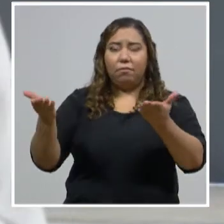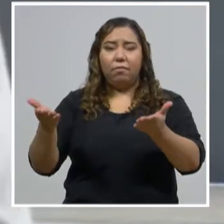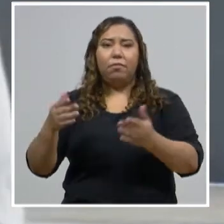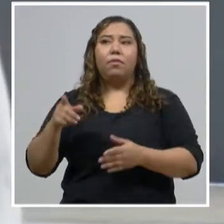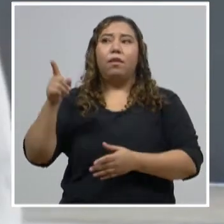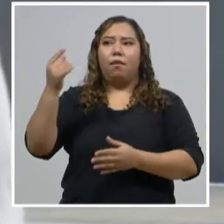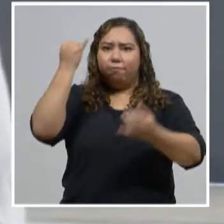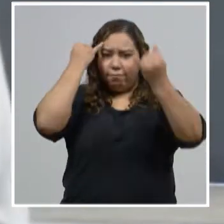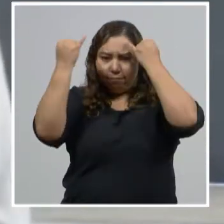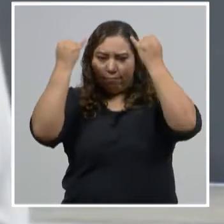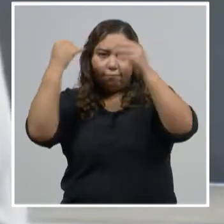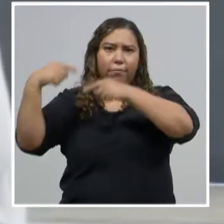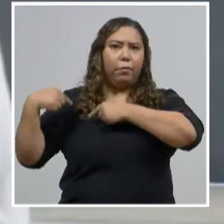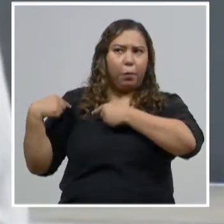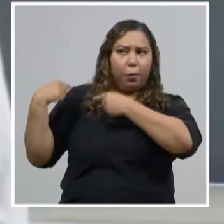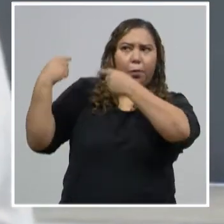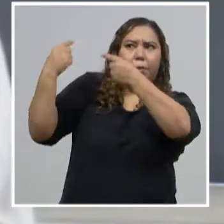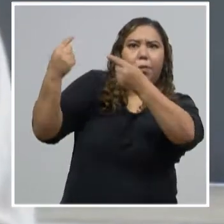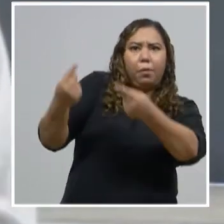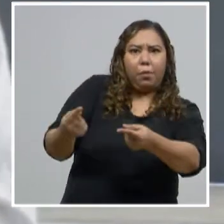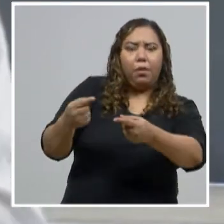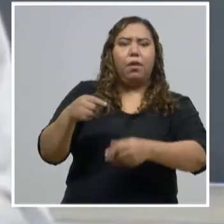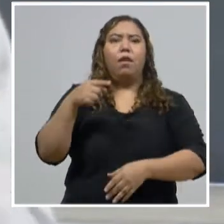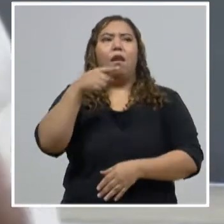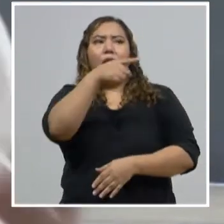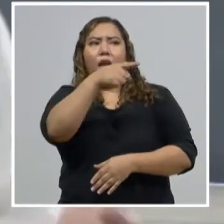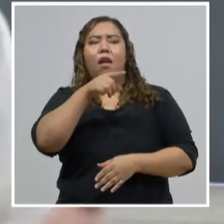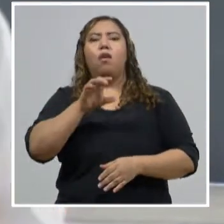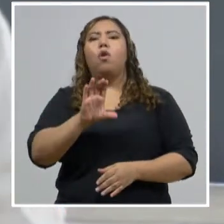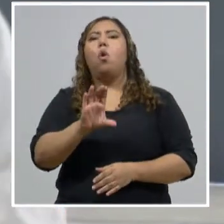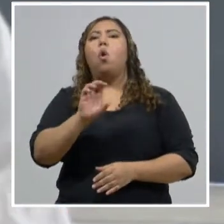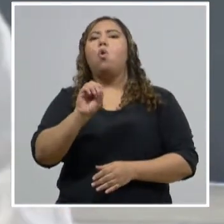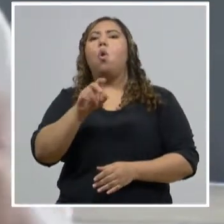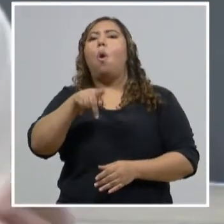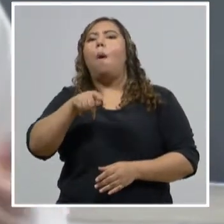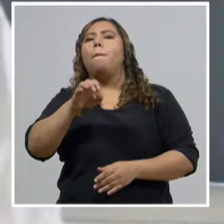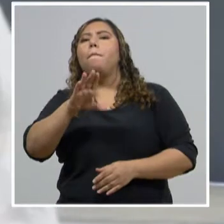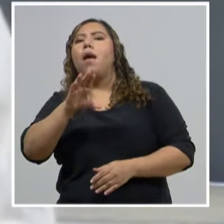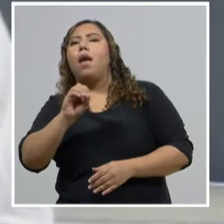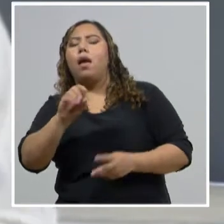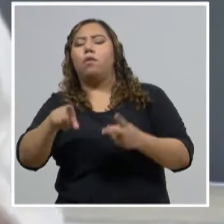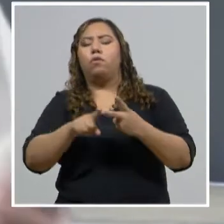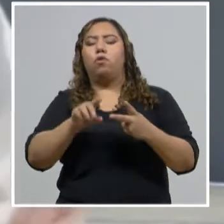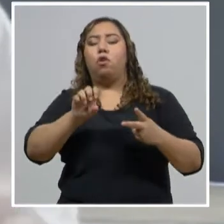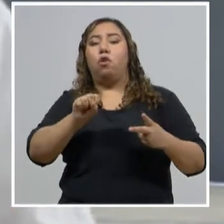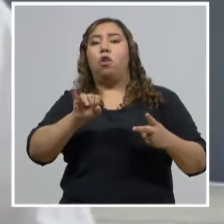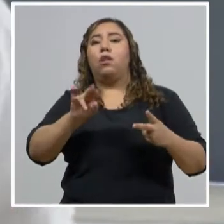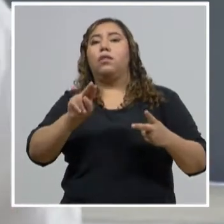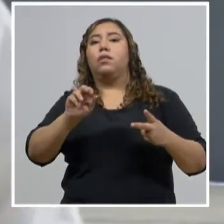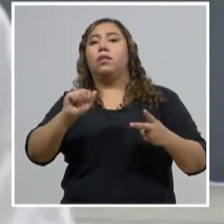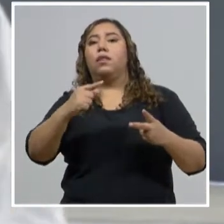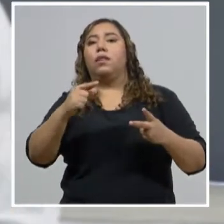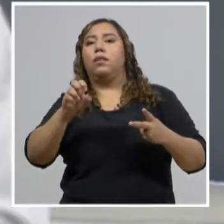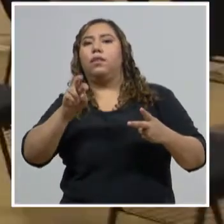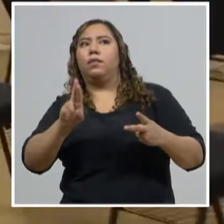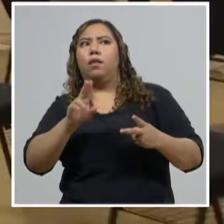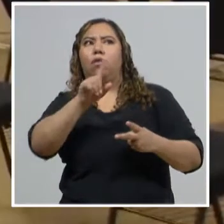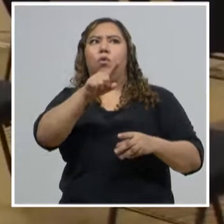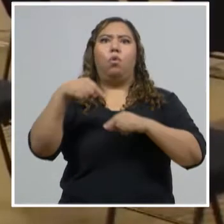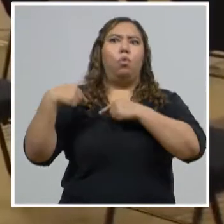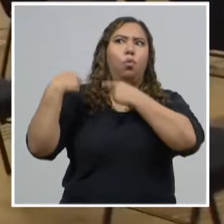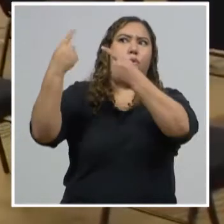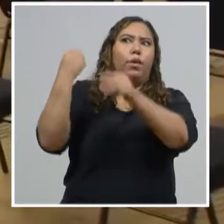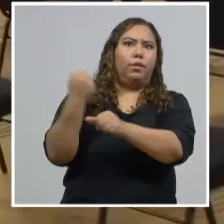la gente de Senajer, Copeco, ha venido trabajando 24-7 los últimos tres días para ya tener